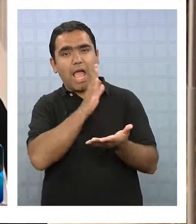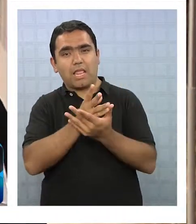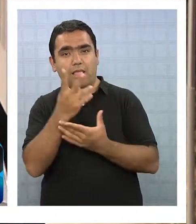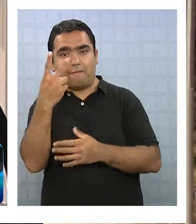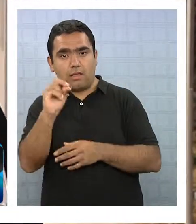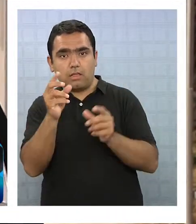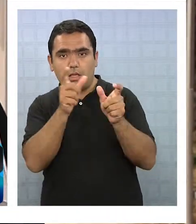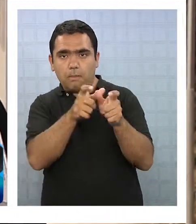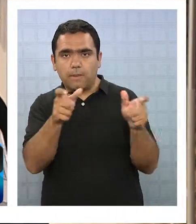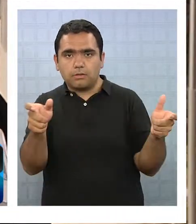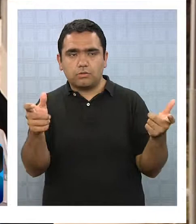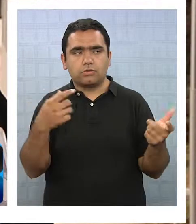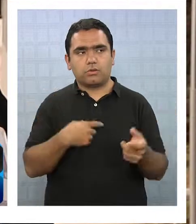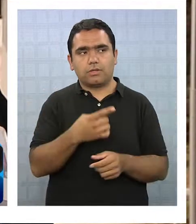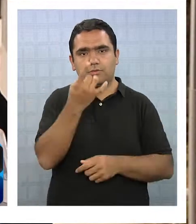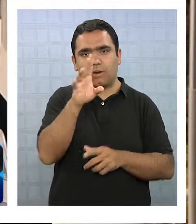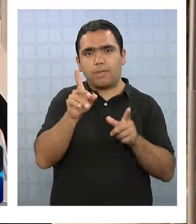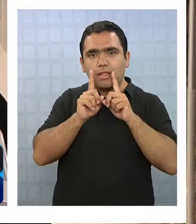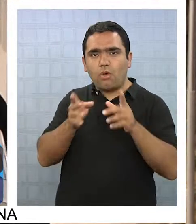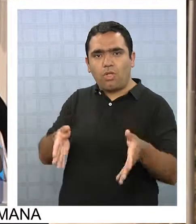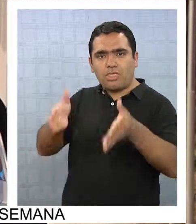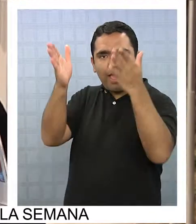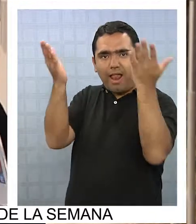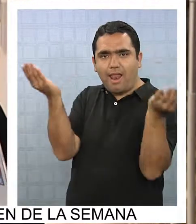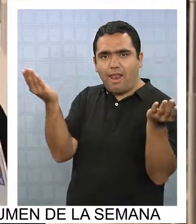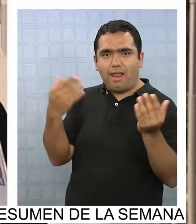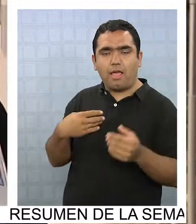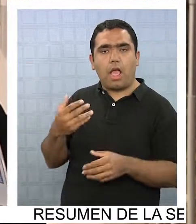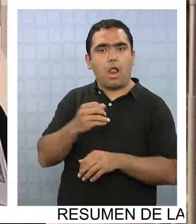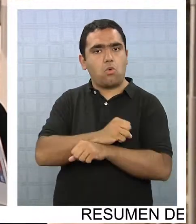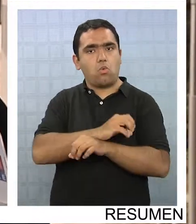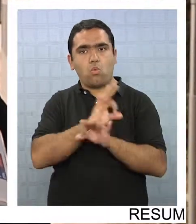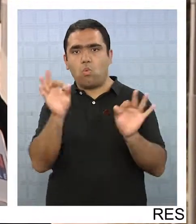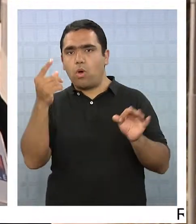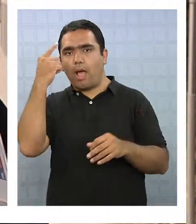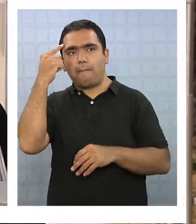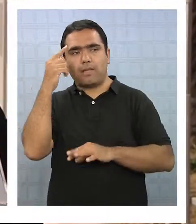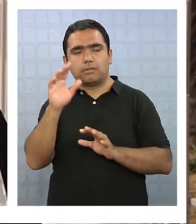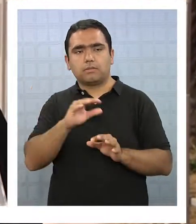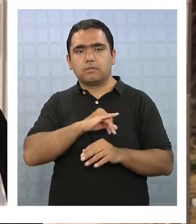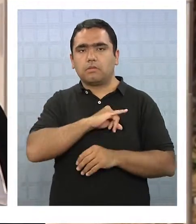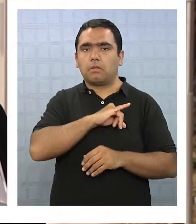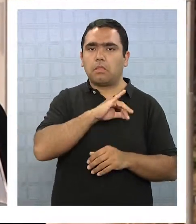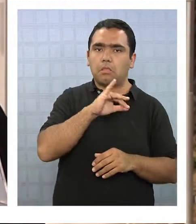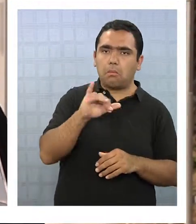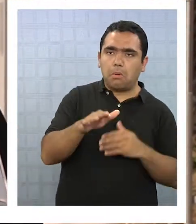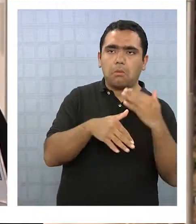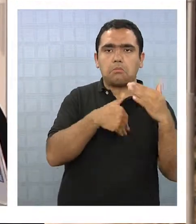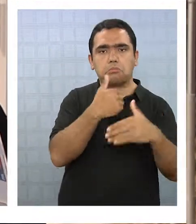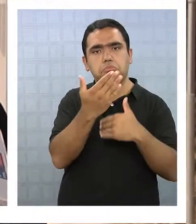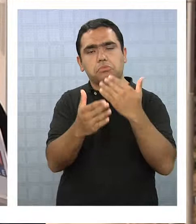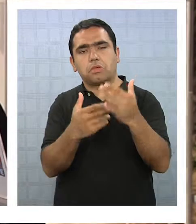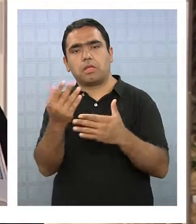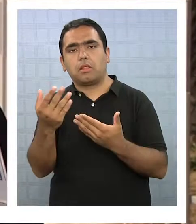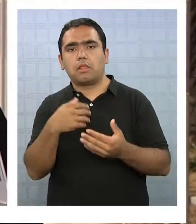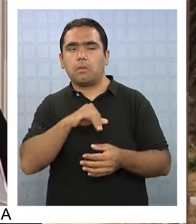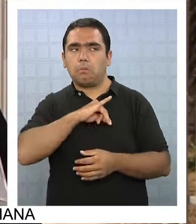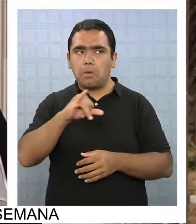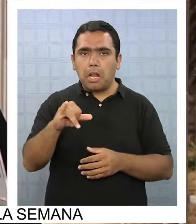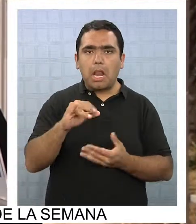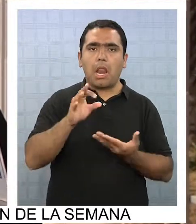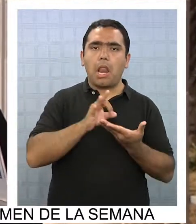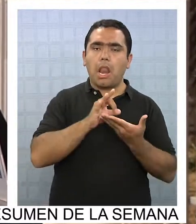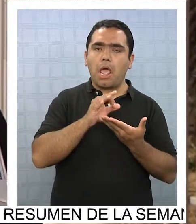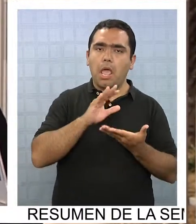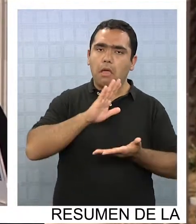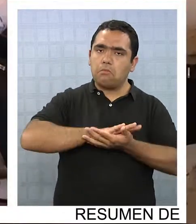era casi impensado para nosotros, yo llevo 5 años en la cadena hotelera. Sin embargo, después del fin de semana de la tirana, particularmente nos